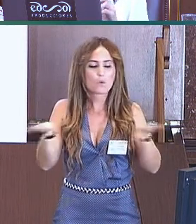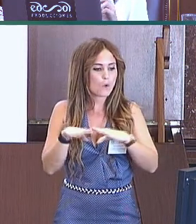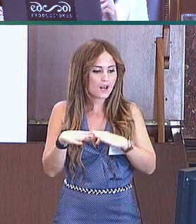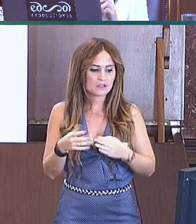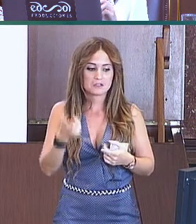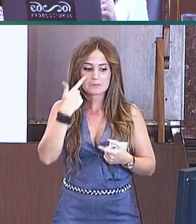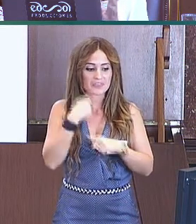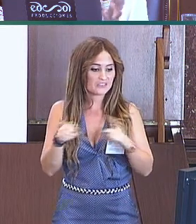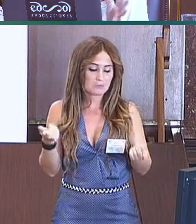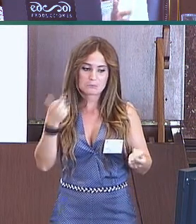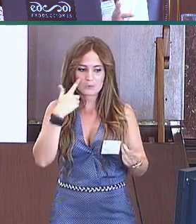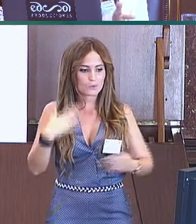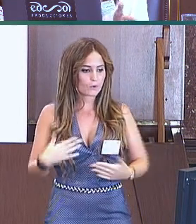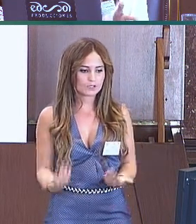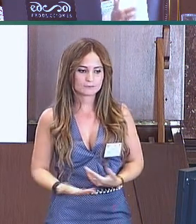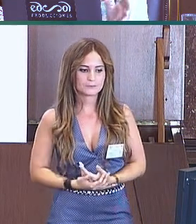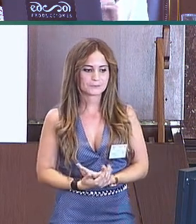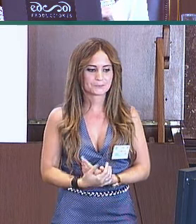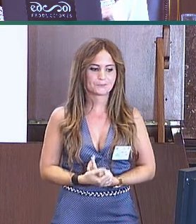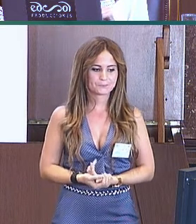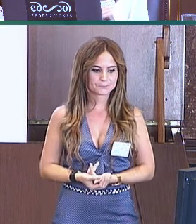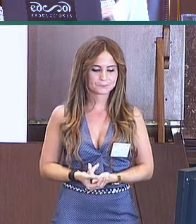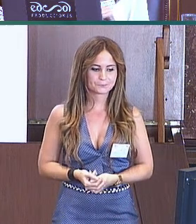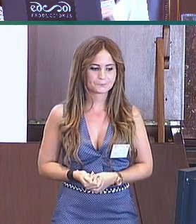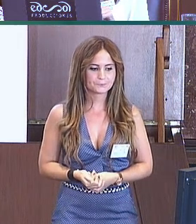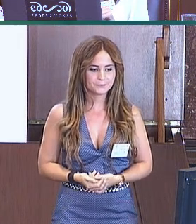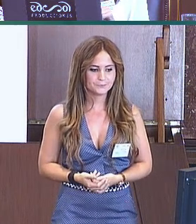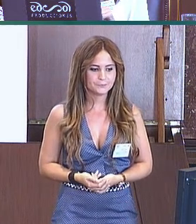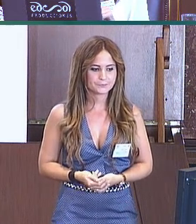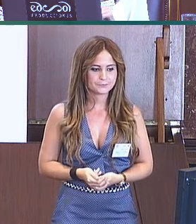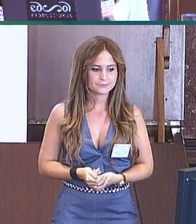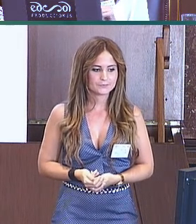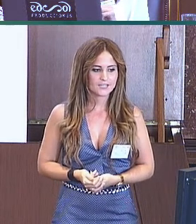encontramos ninguna diferencia ni en vocabulario expresivo ni en vocabulario comprensivo.